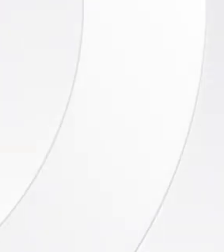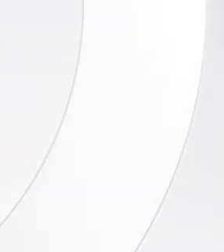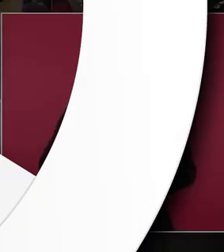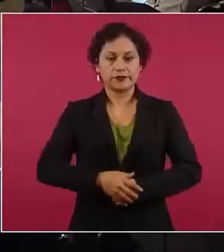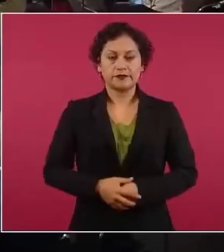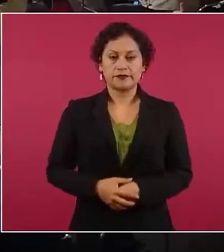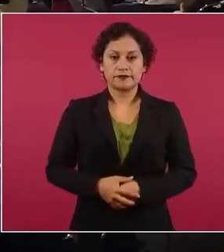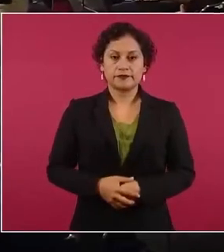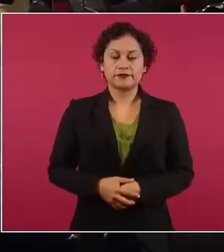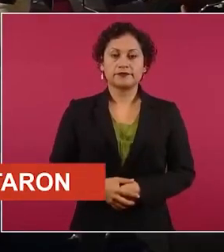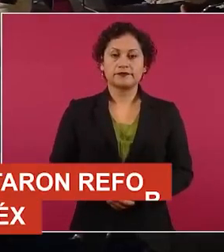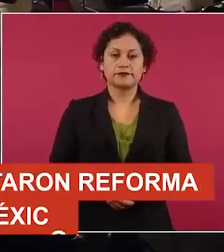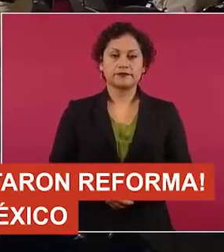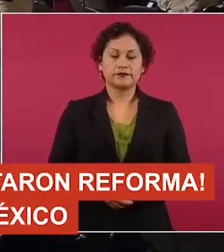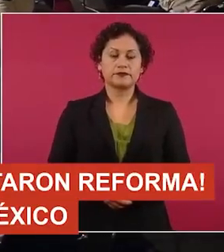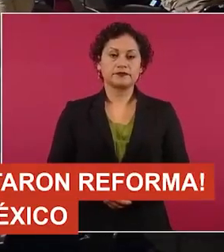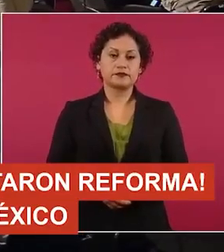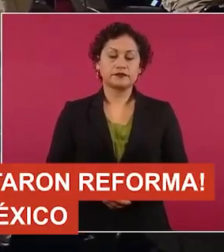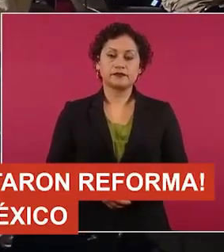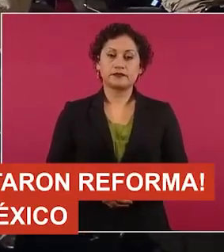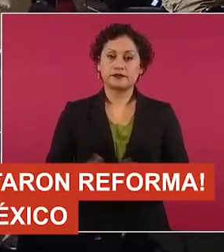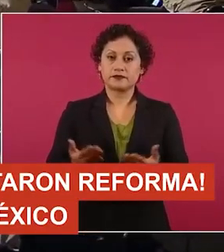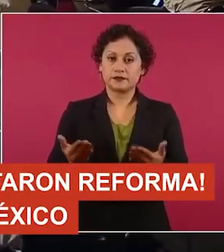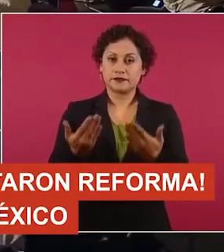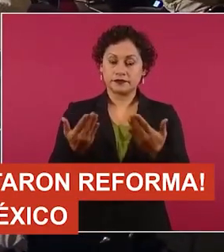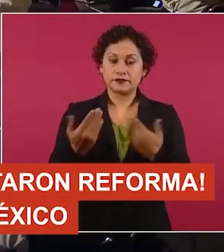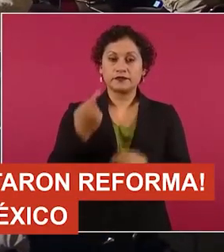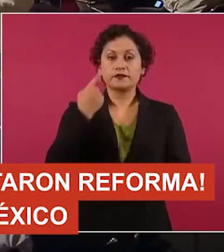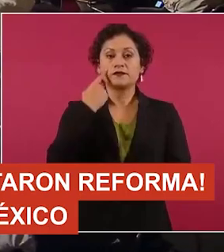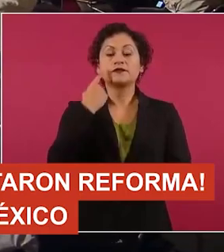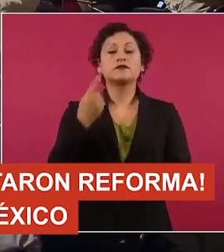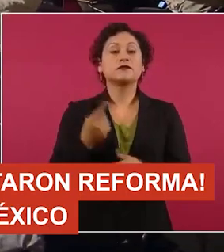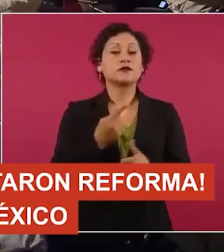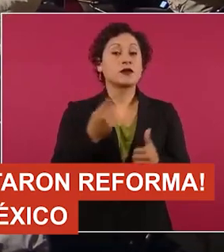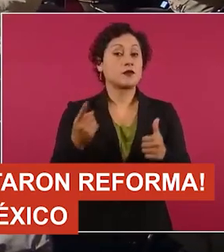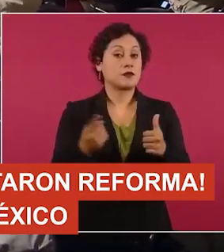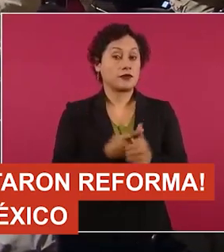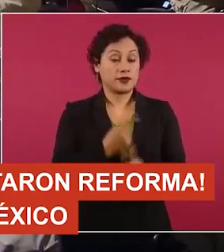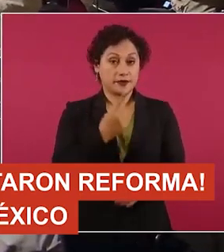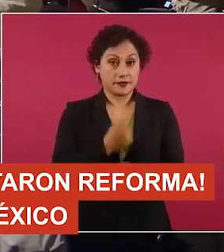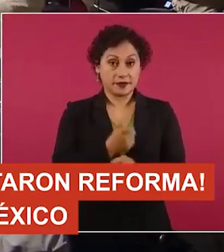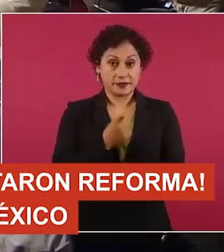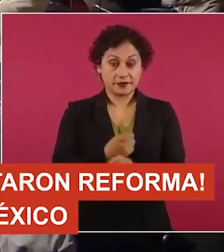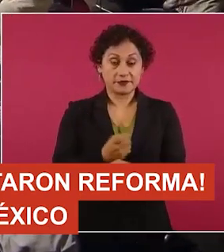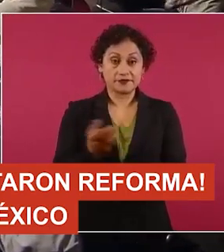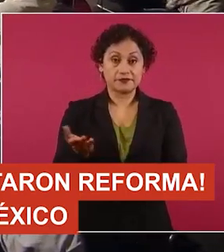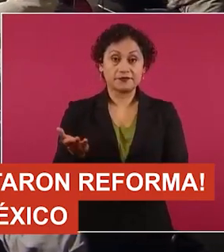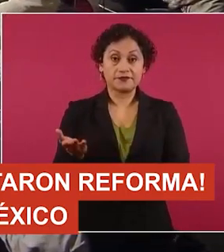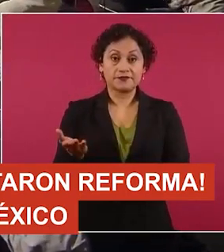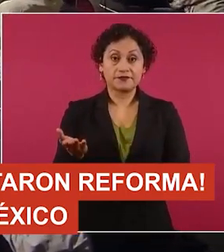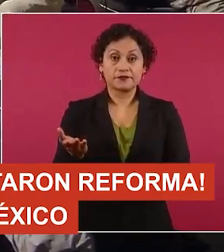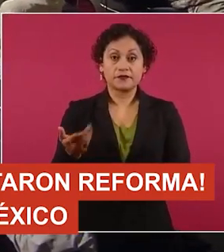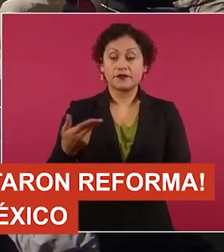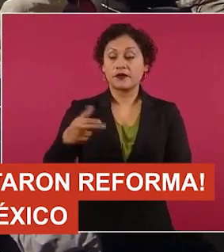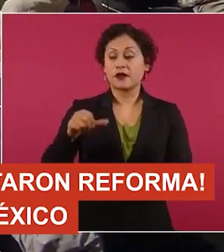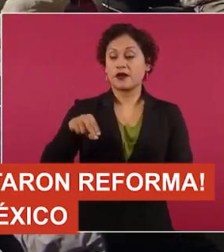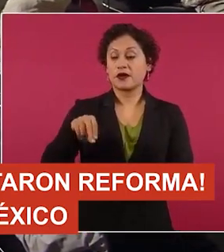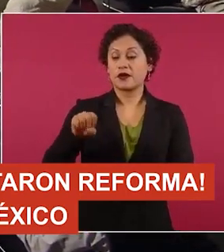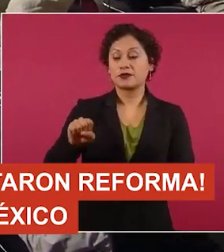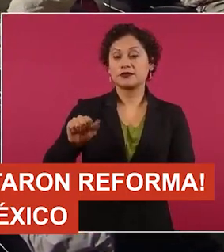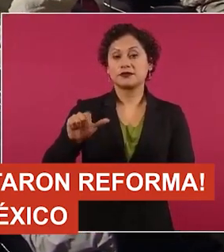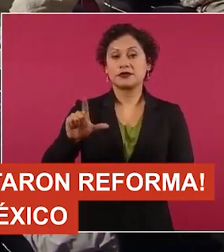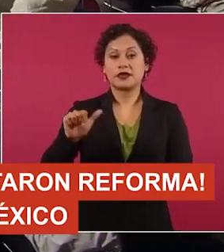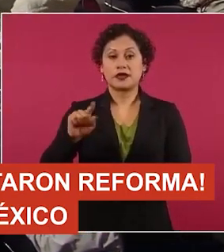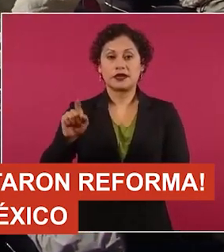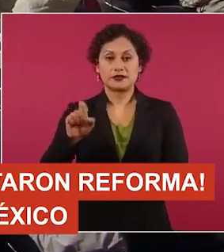Vamos vamos adelante vamos primero con este Hans Salazar y luego